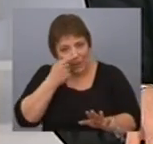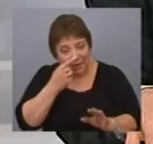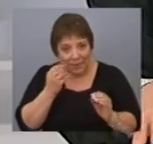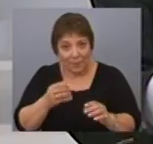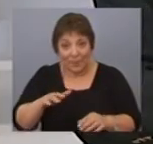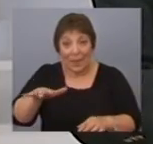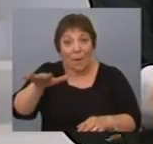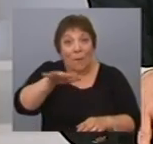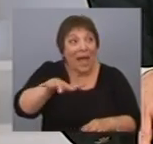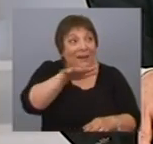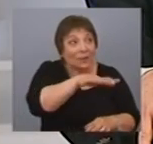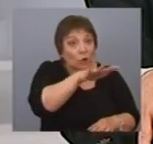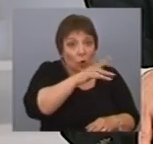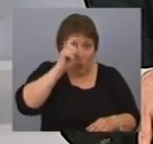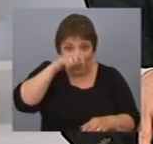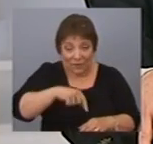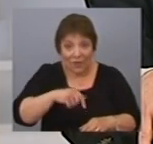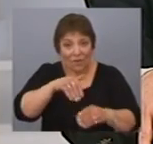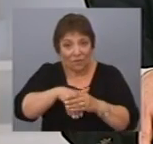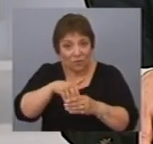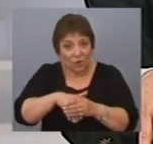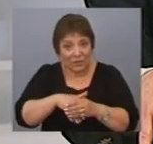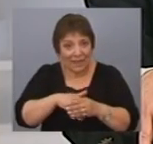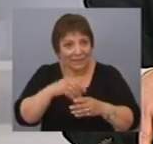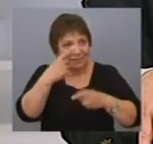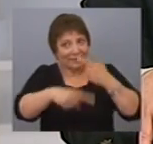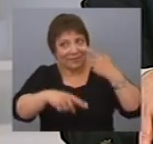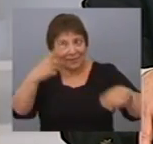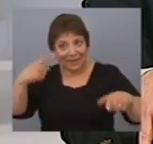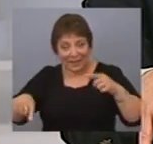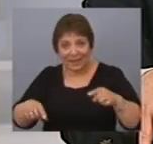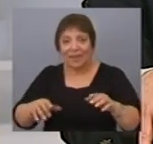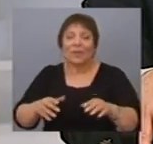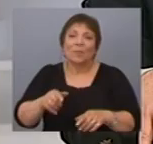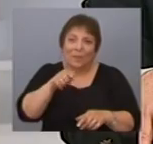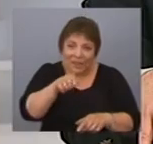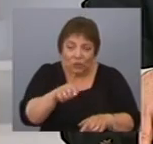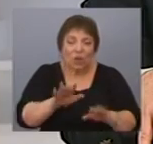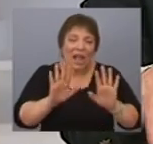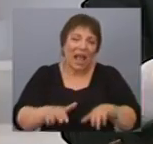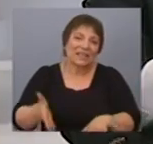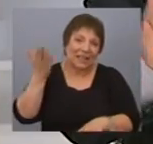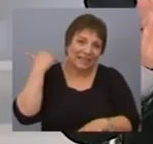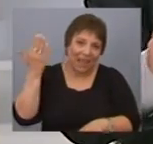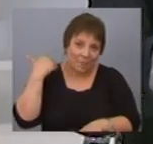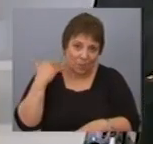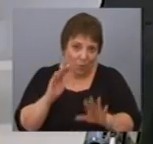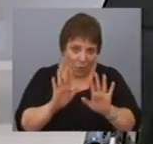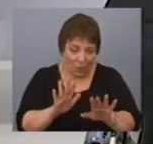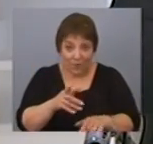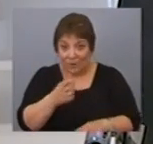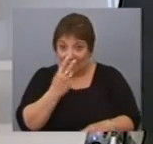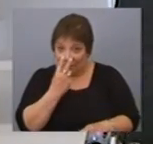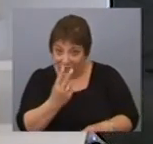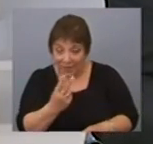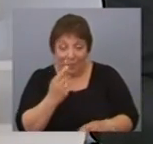Los barrios de Montevideo votan de manera heterogénea. Esto ya ocurre desde hace tiempo. Y las diferencias que yo he visto, por